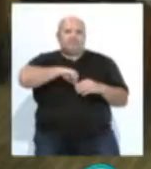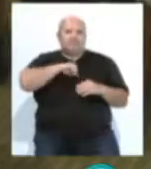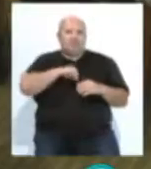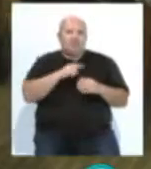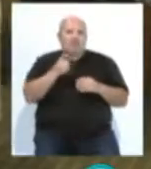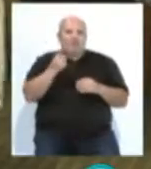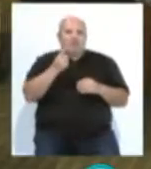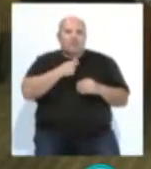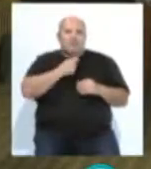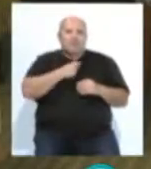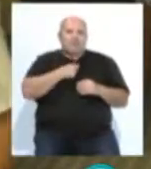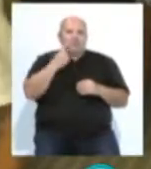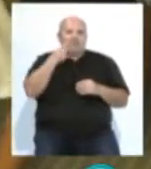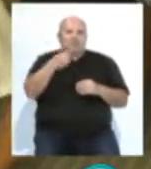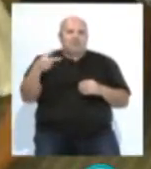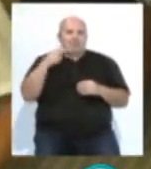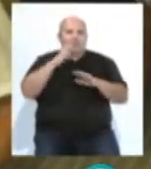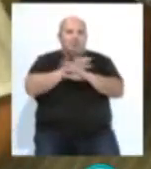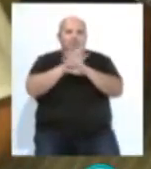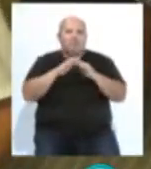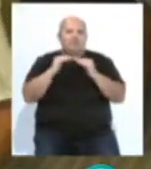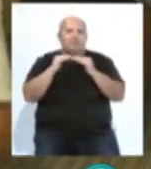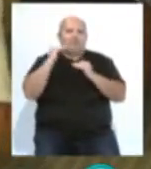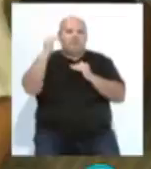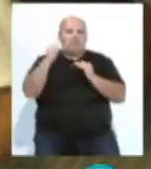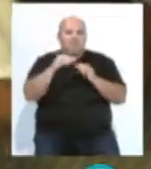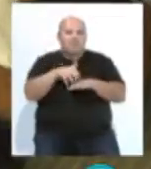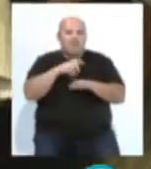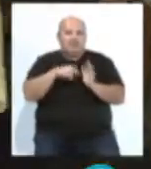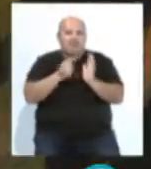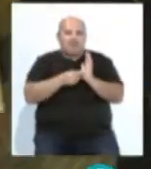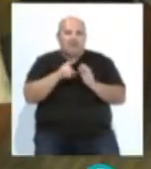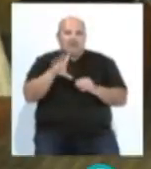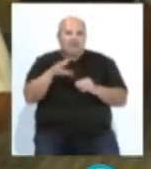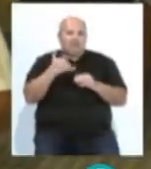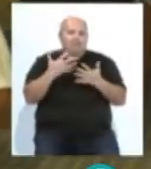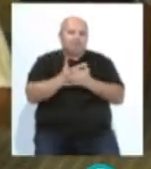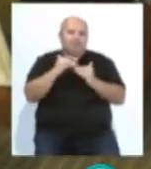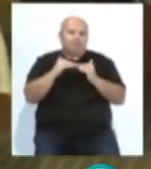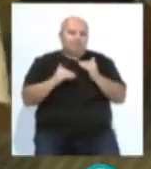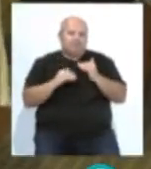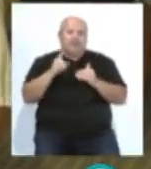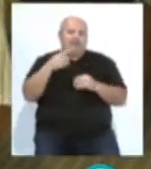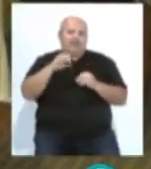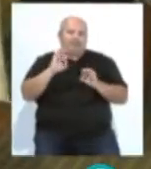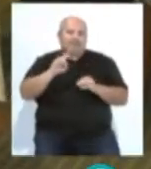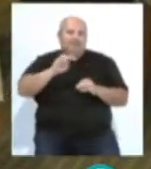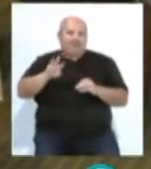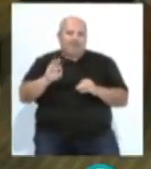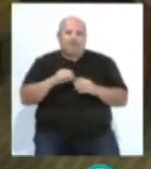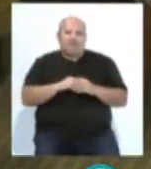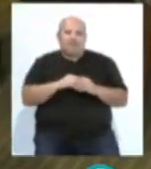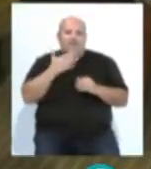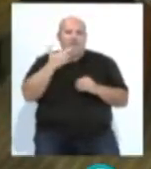muchos la respiración cuando por un momento se había superado la mayoría absoluta con 15 concejales. Fueron 13 al final a las puertas,